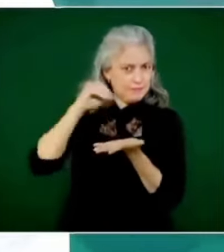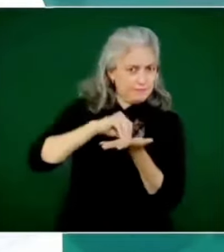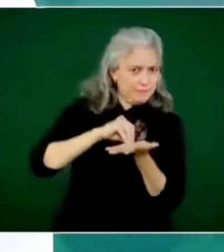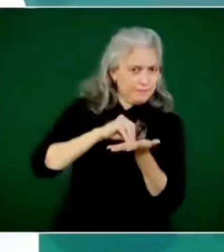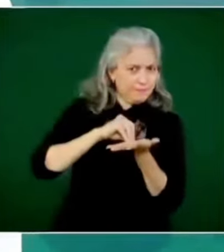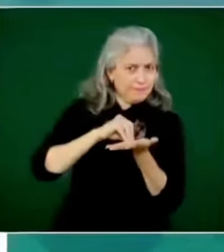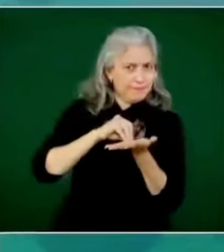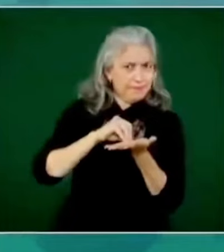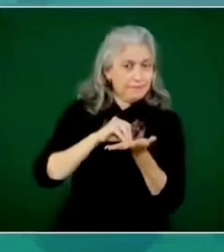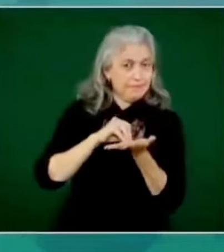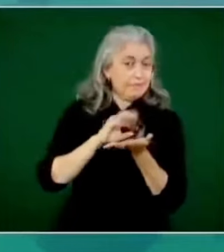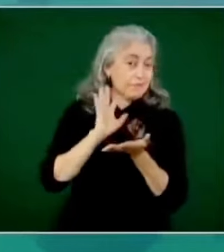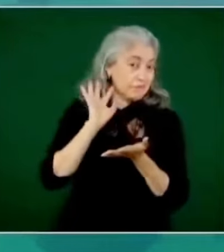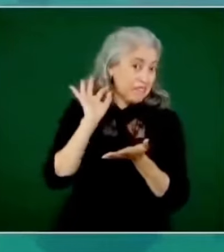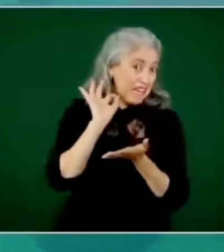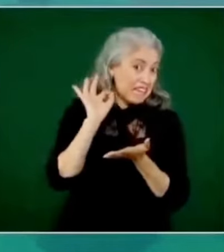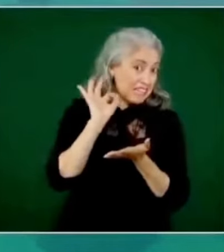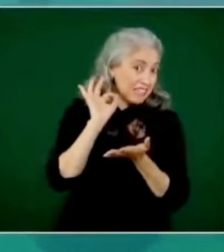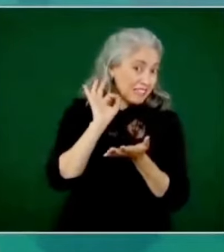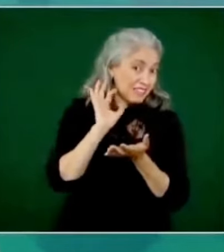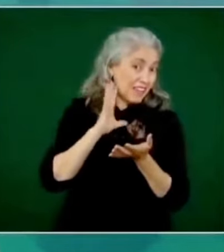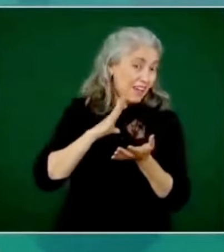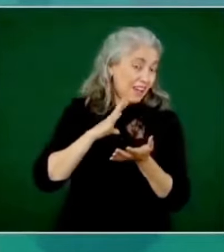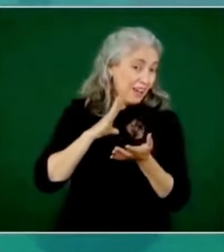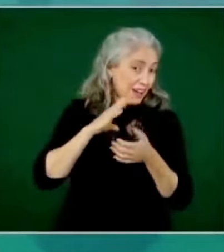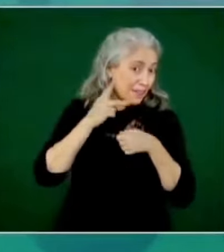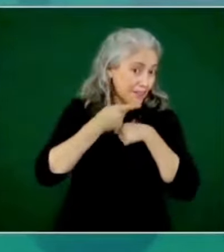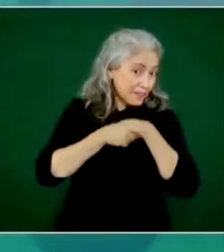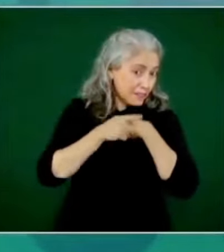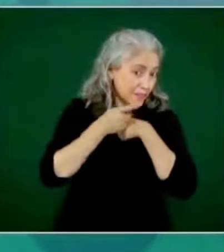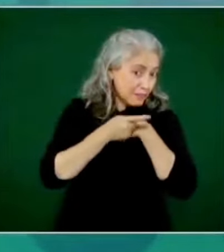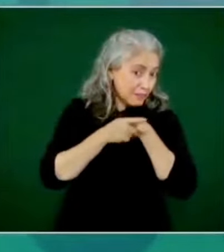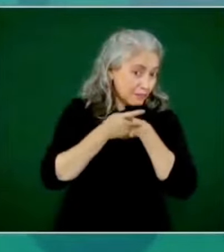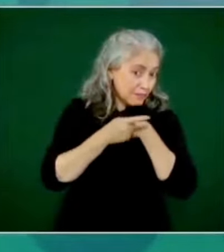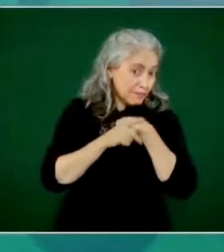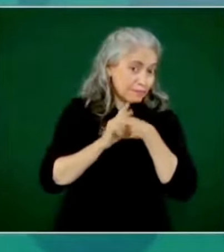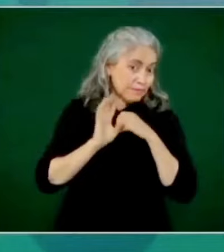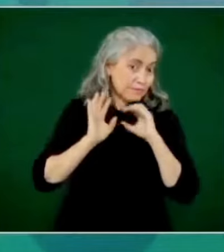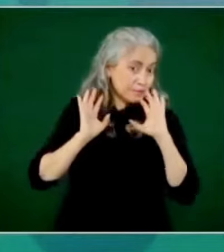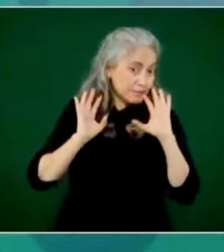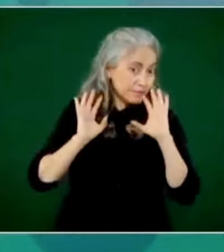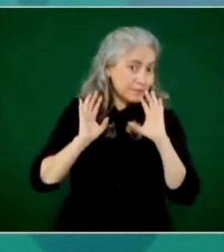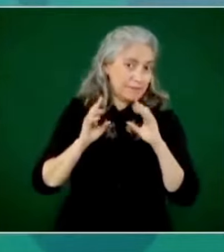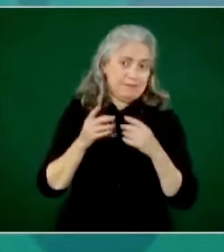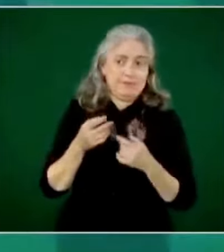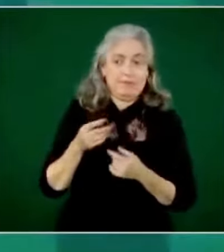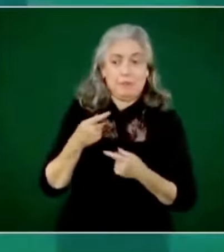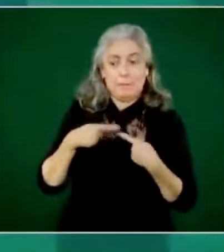ser interpretada como un agravio a las creencias del pueblo.